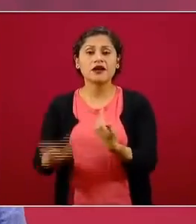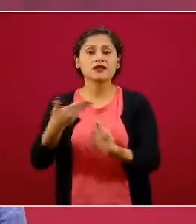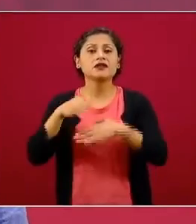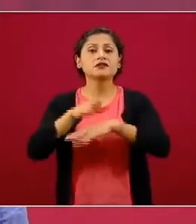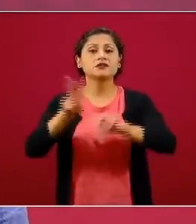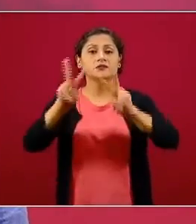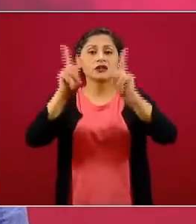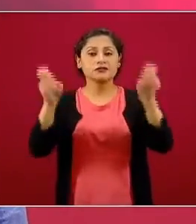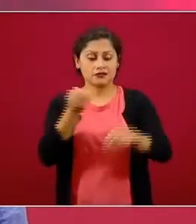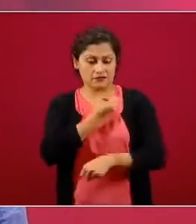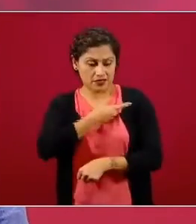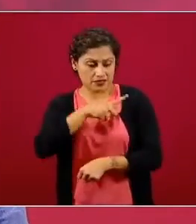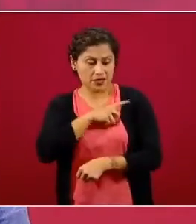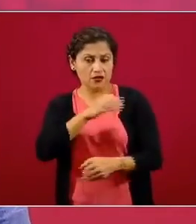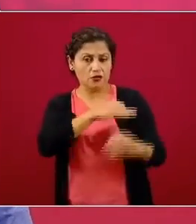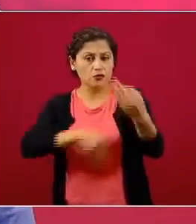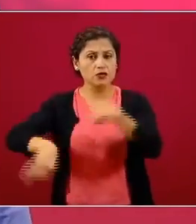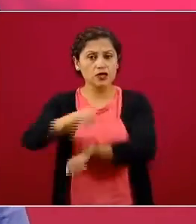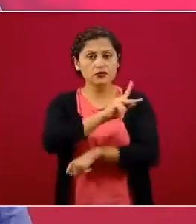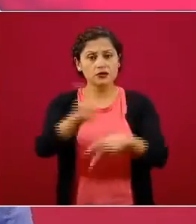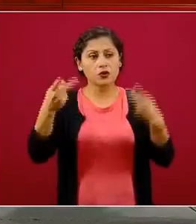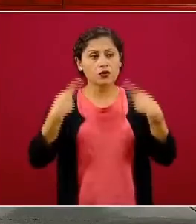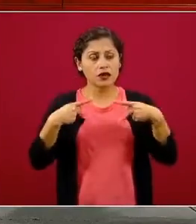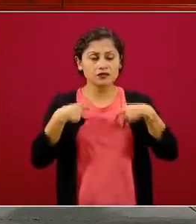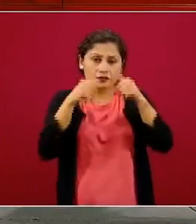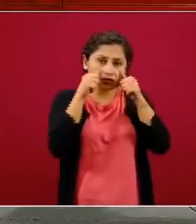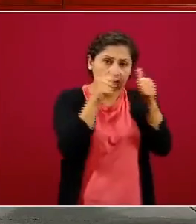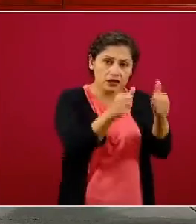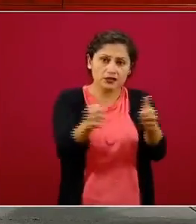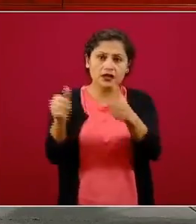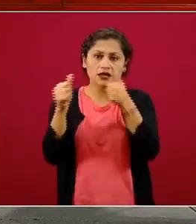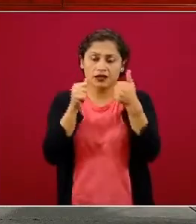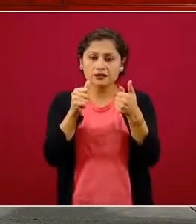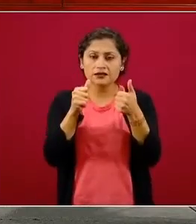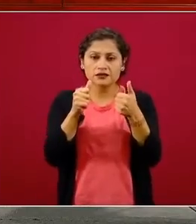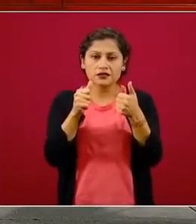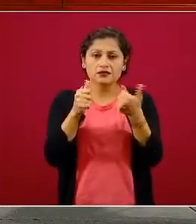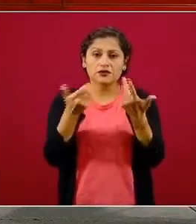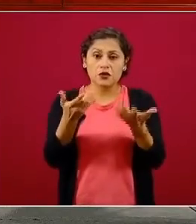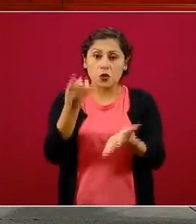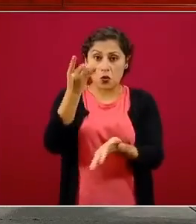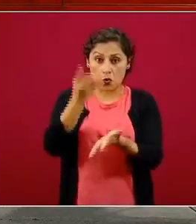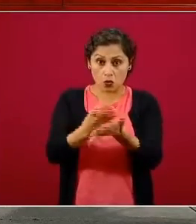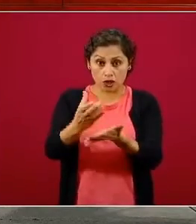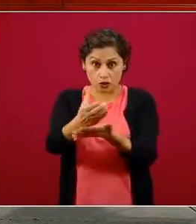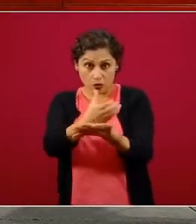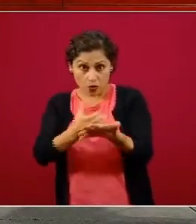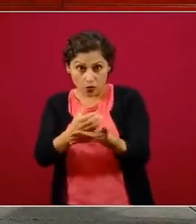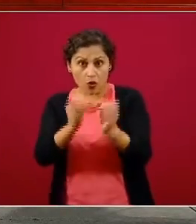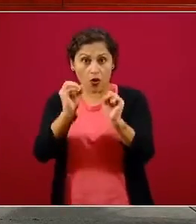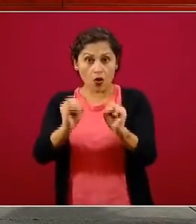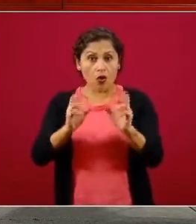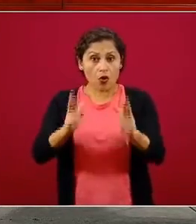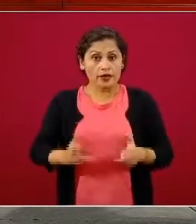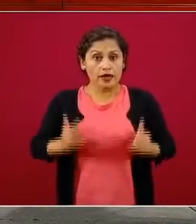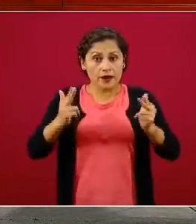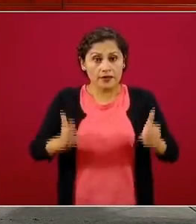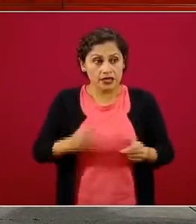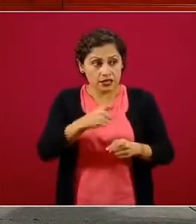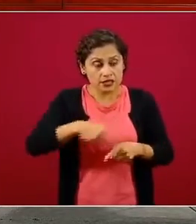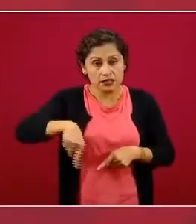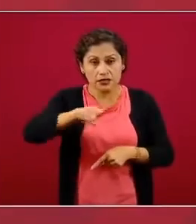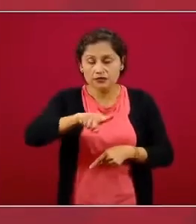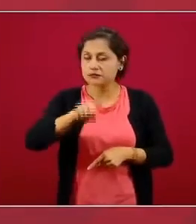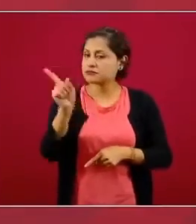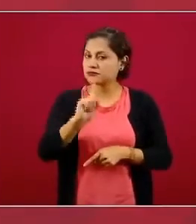las personas sobre distintos aspectos de salud, no solamente curativos o de rehabilitación, sino incluso